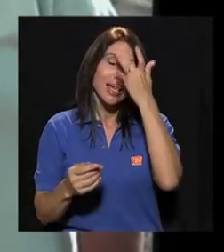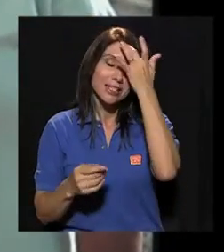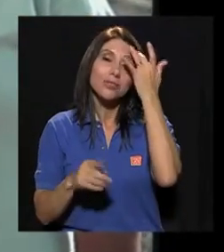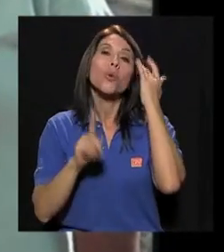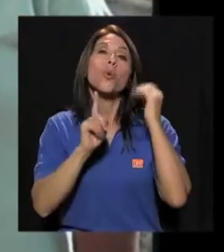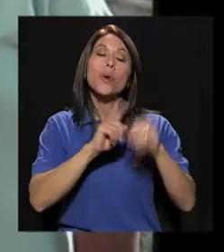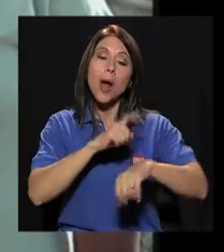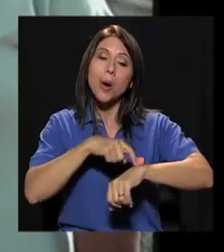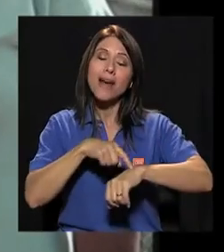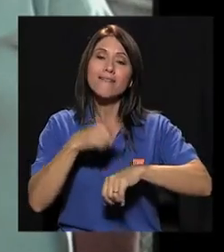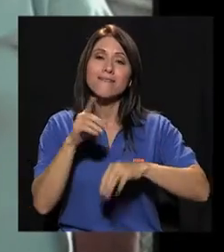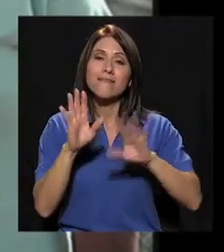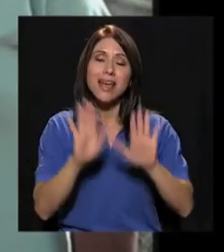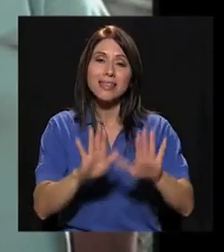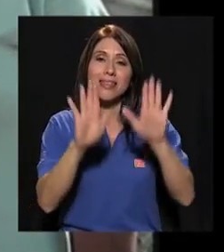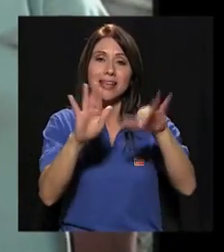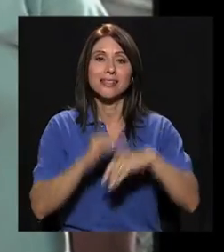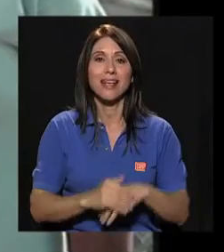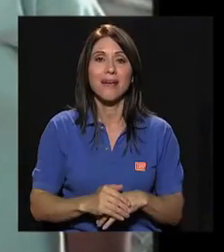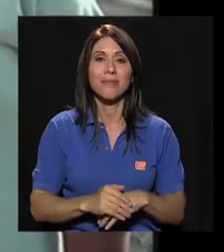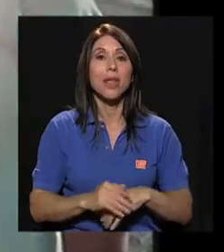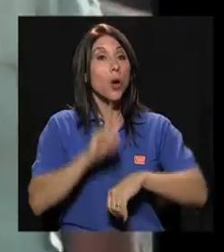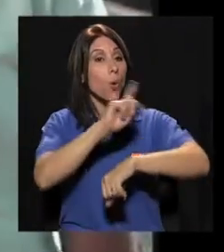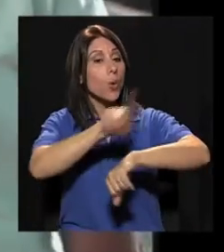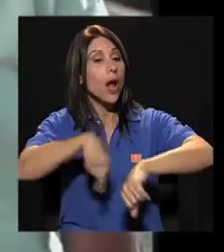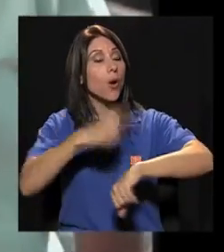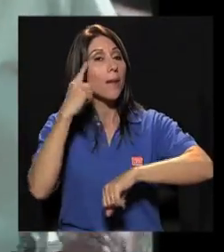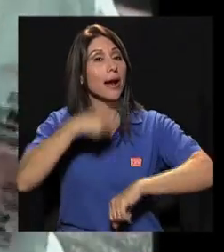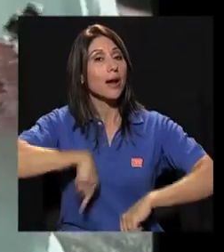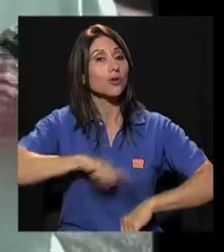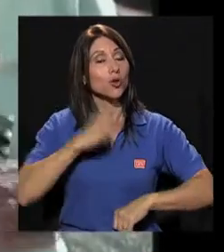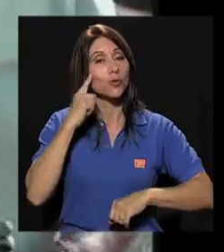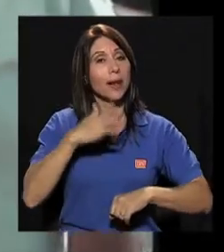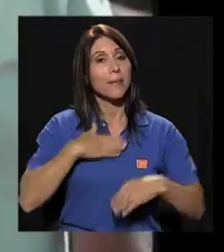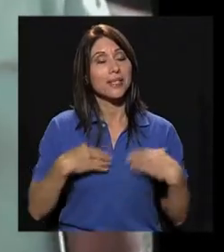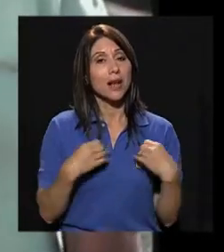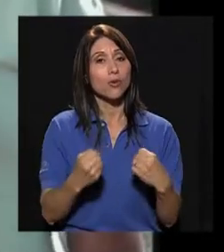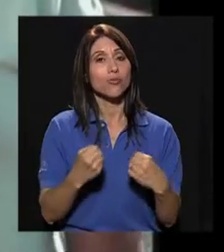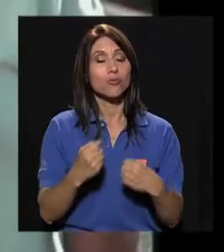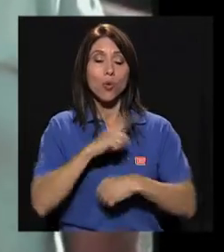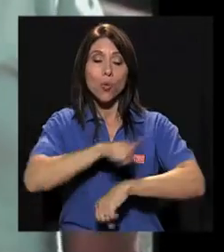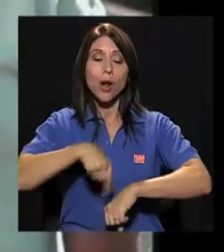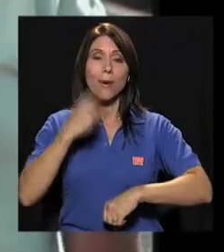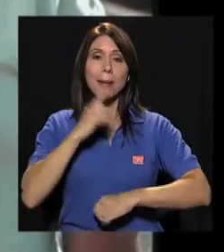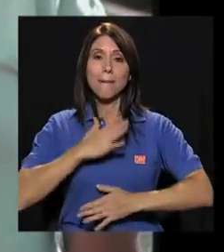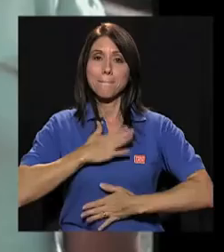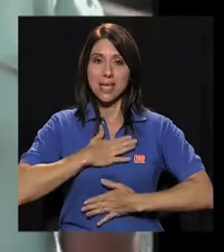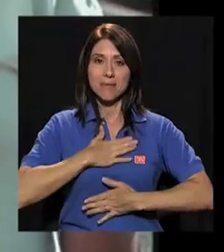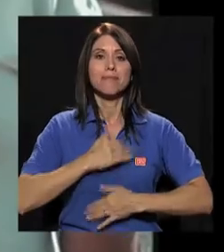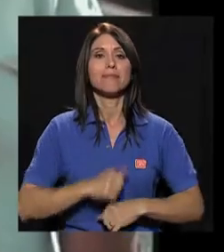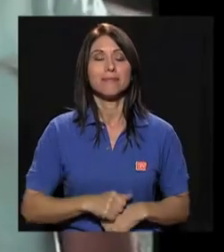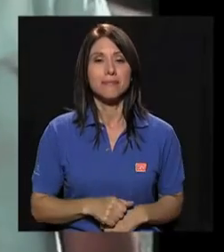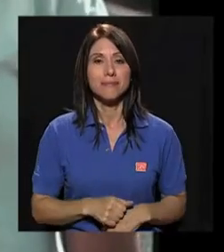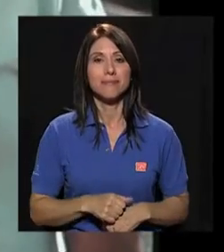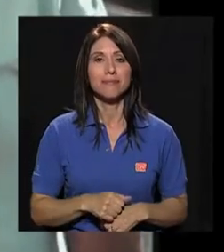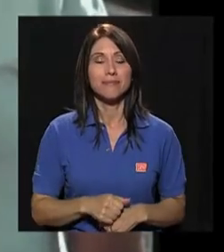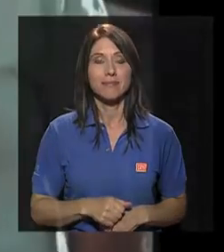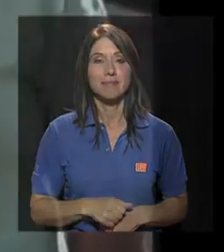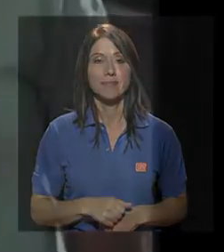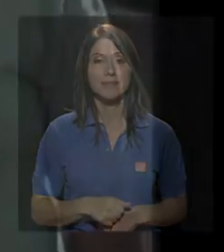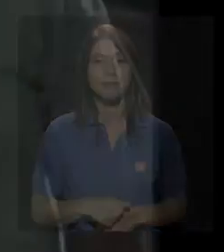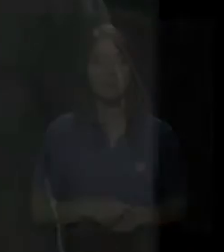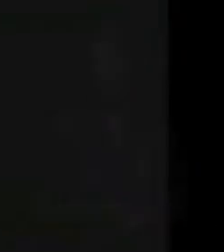realmente. Es una hora fantástica. Es una hora para nosotras, para mi salud. Yo me la dedico a las mías.